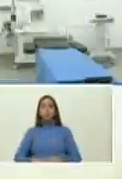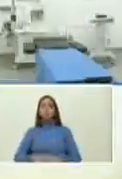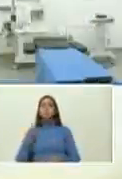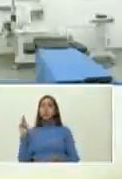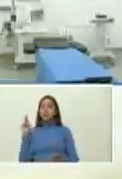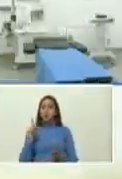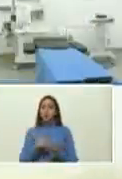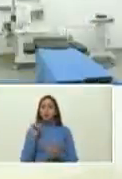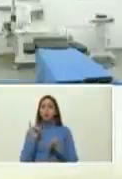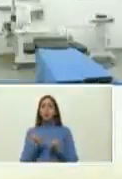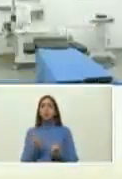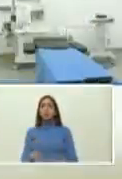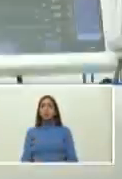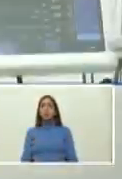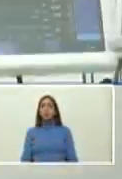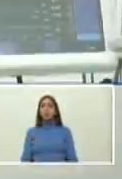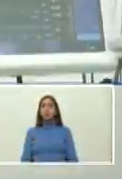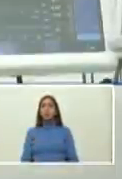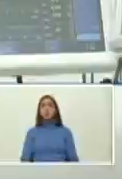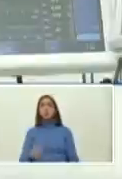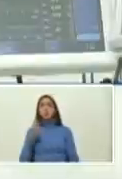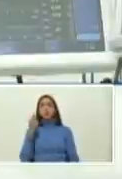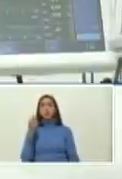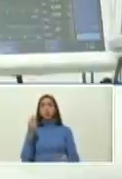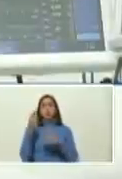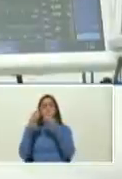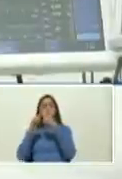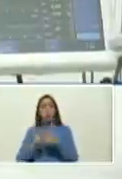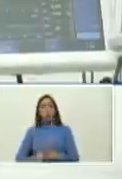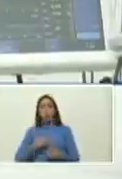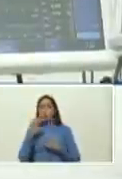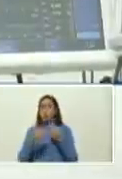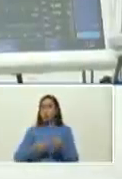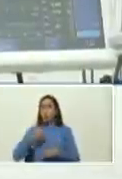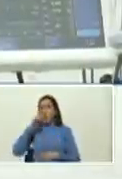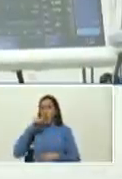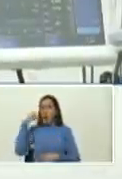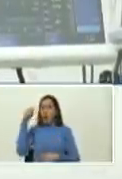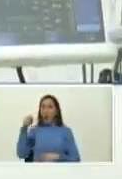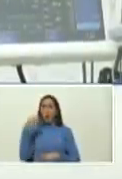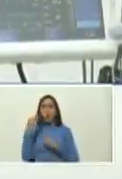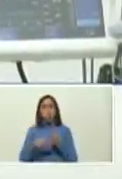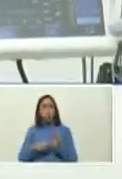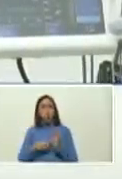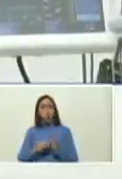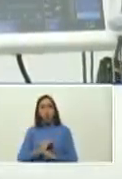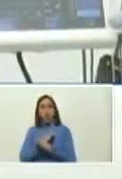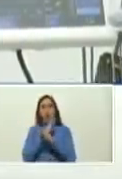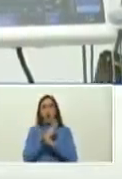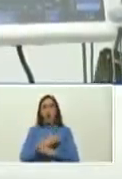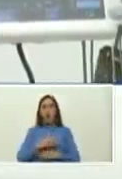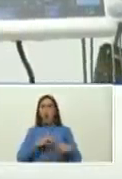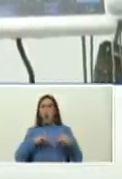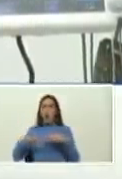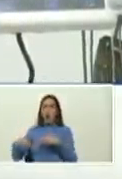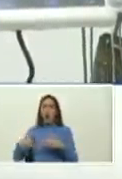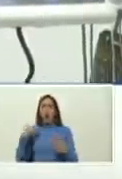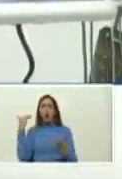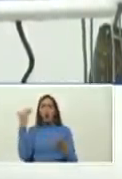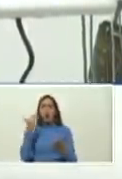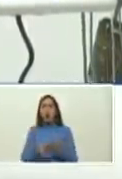llegue el presupuesto de la nación el próximo año con todas las privaciones de esta guerra está llegando al